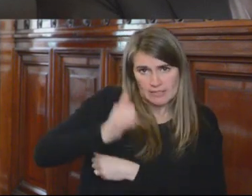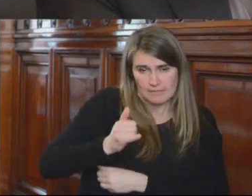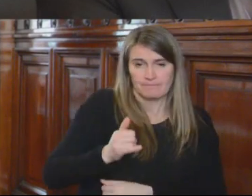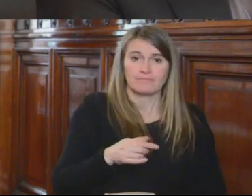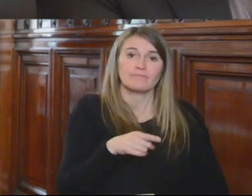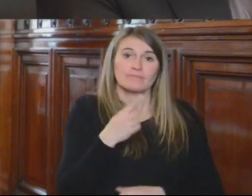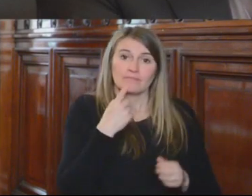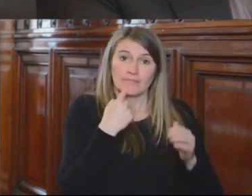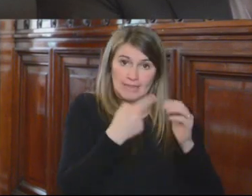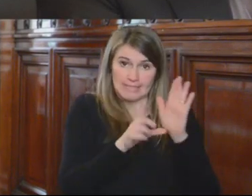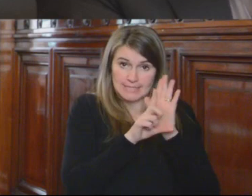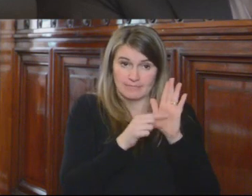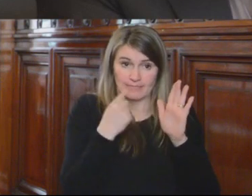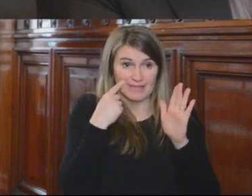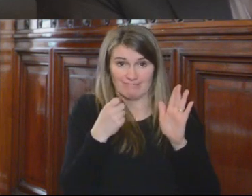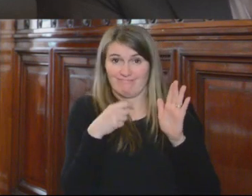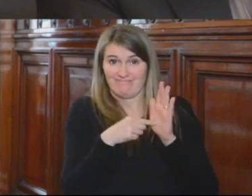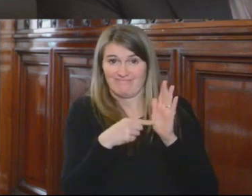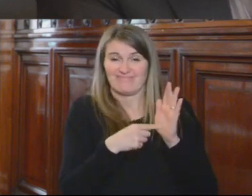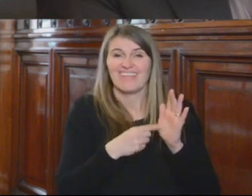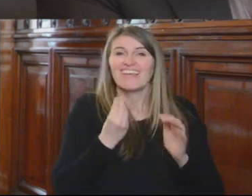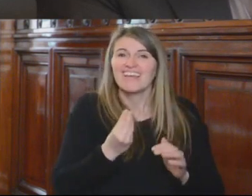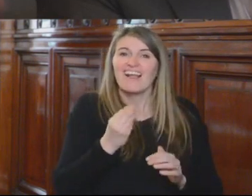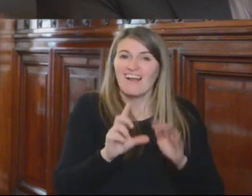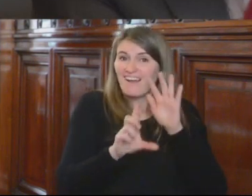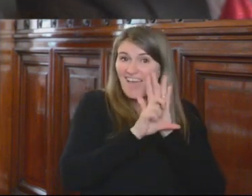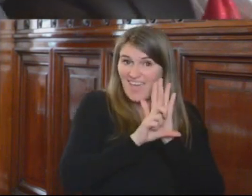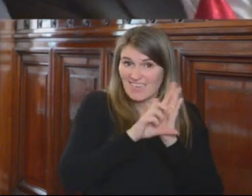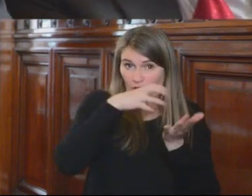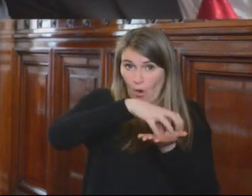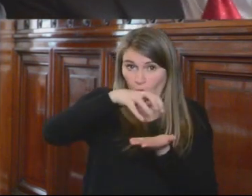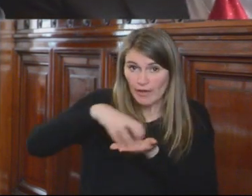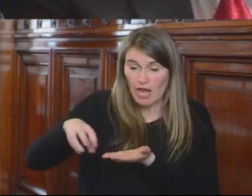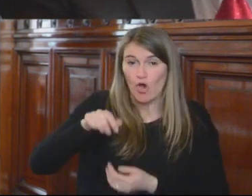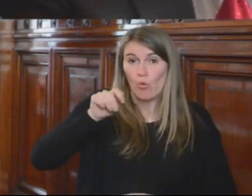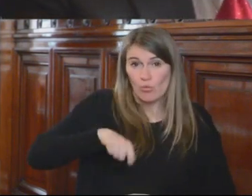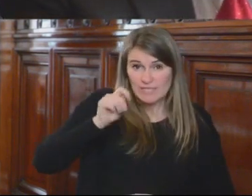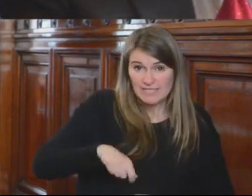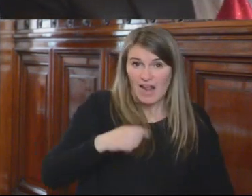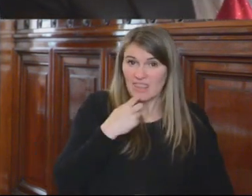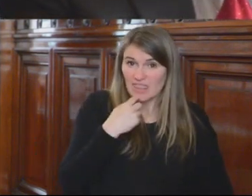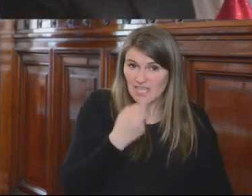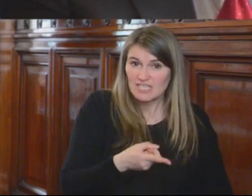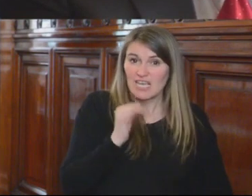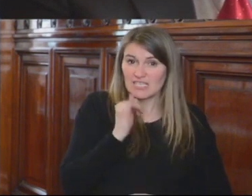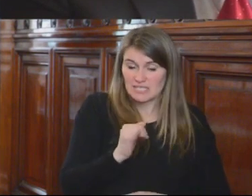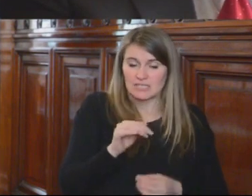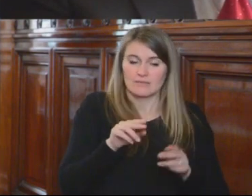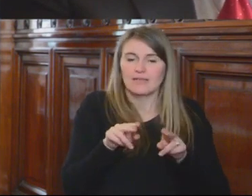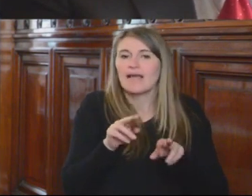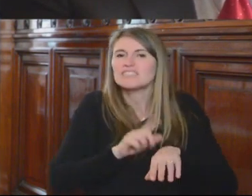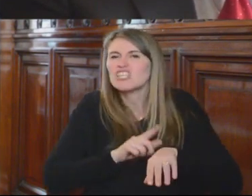Nótese que el dispositivo legal, es decir, la ley del órgano judicial, no sólo sugiere la transitoriedad de los cargos